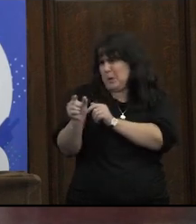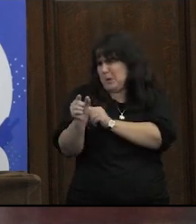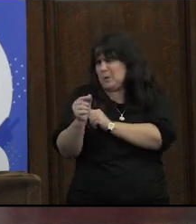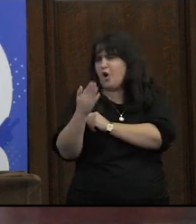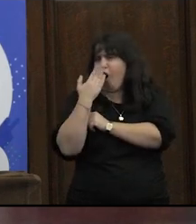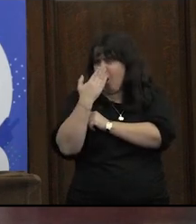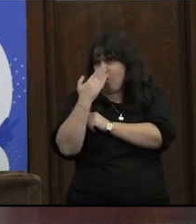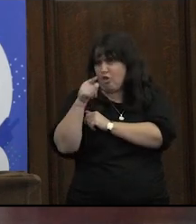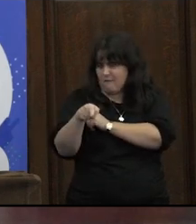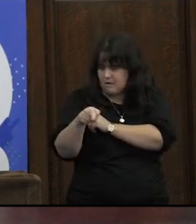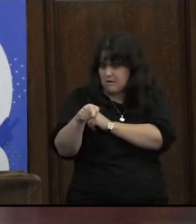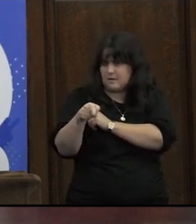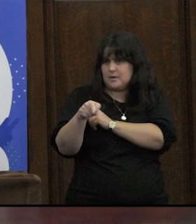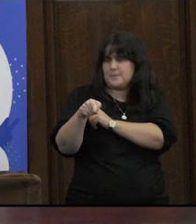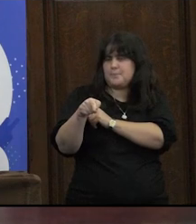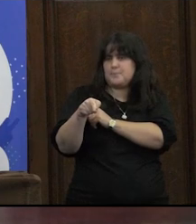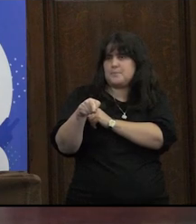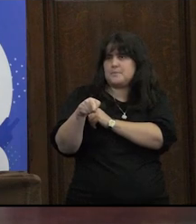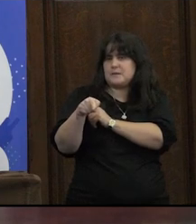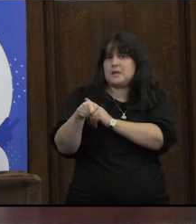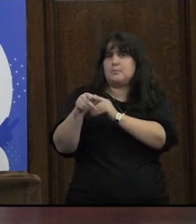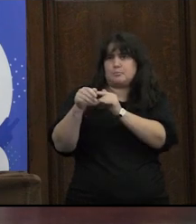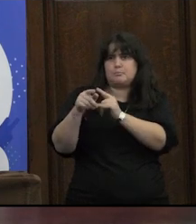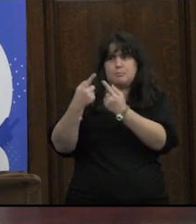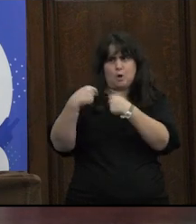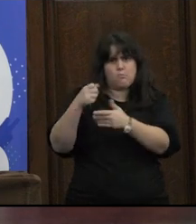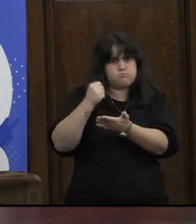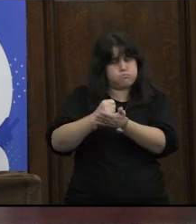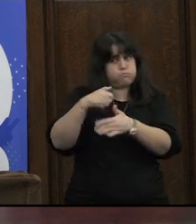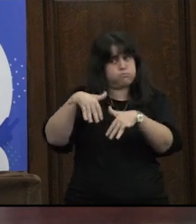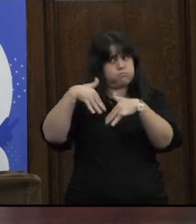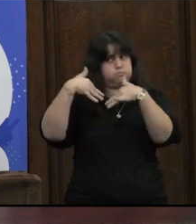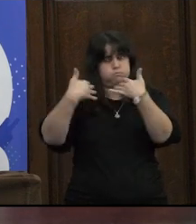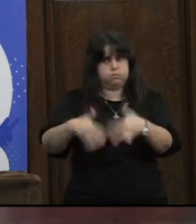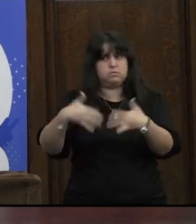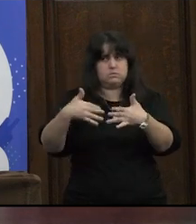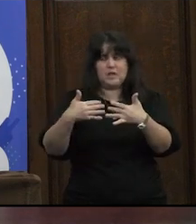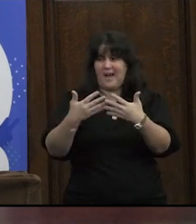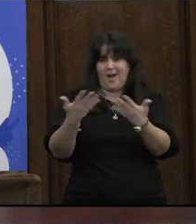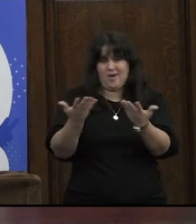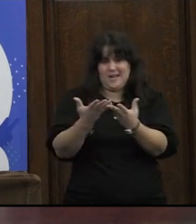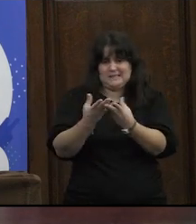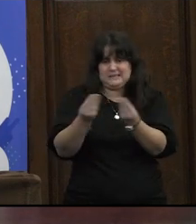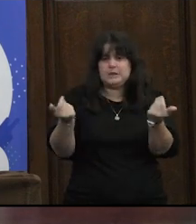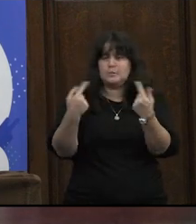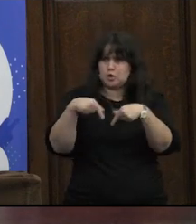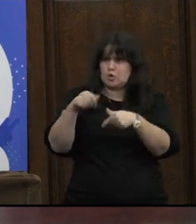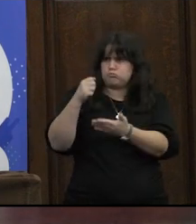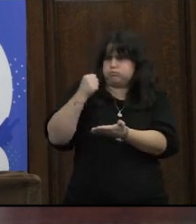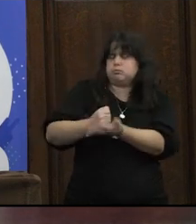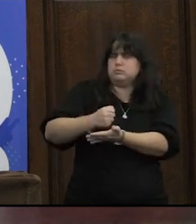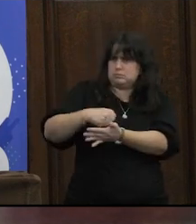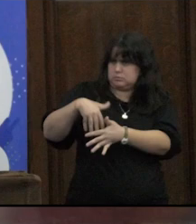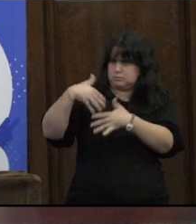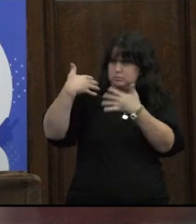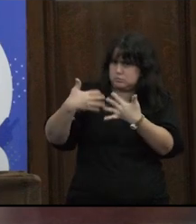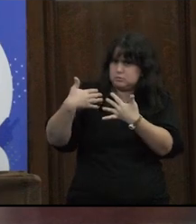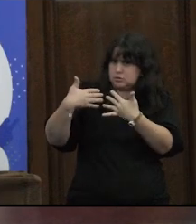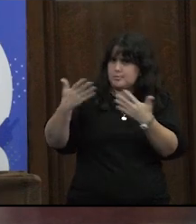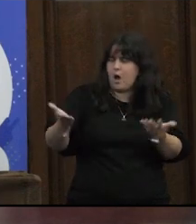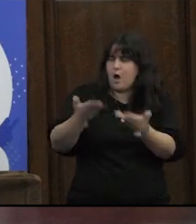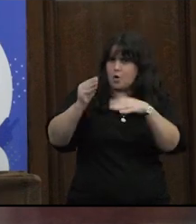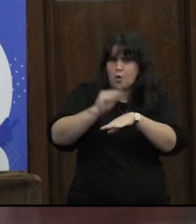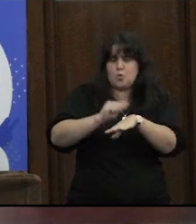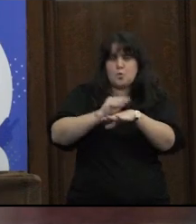chiquitito en Córdoba pero que ha dejado muchas huellas ahora ya se desarmaron ¿no? pero que ha dejado muchas huellas en la